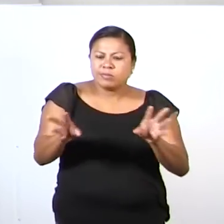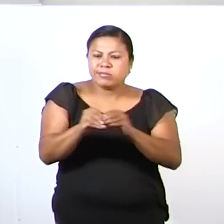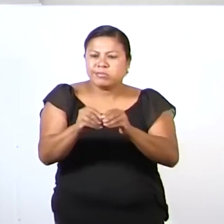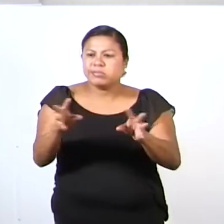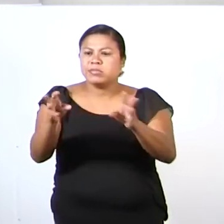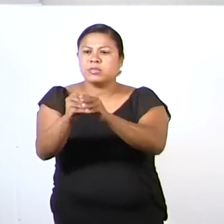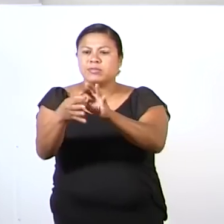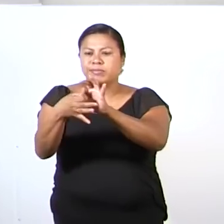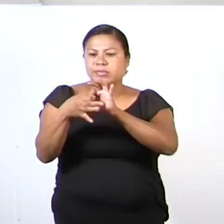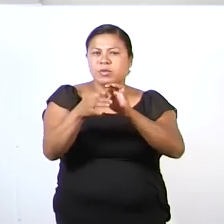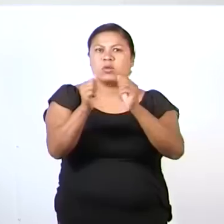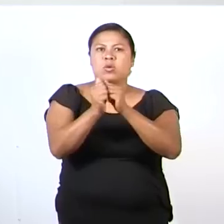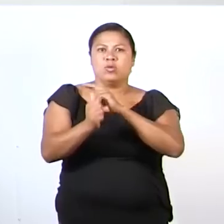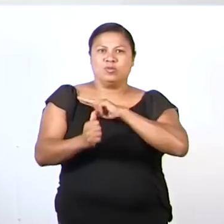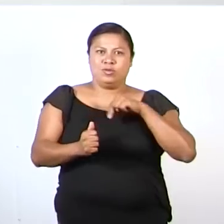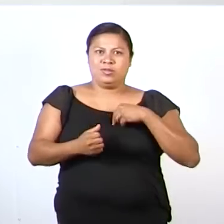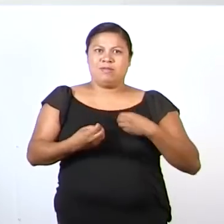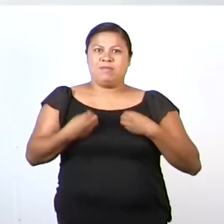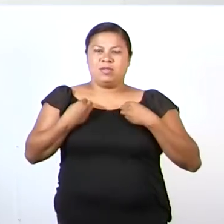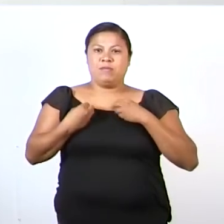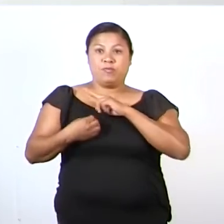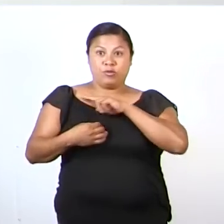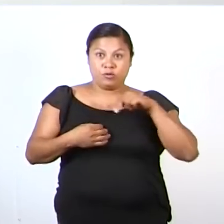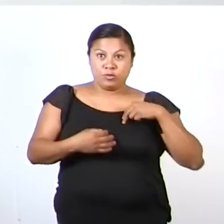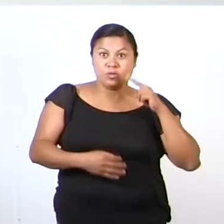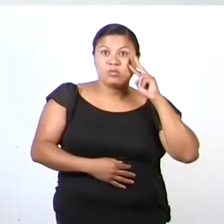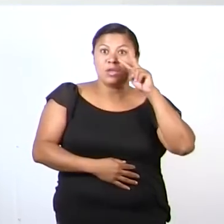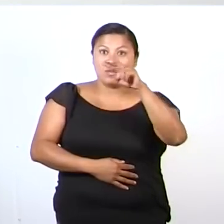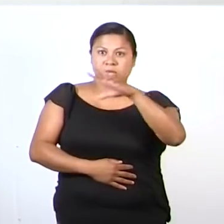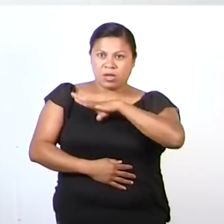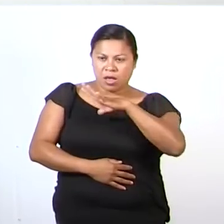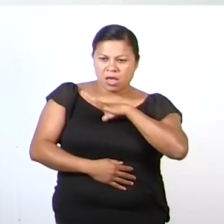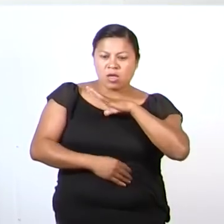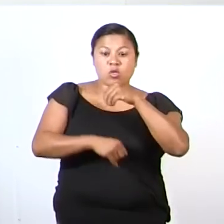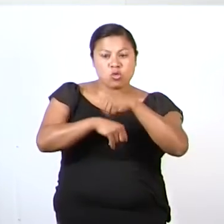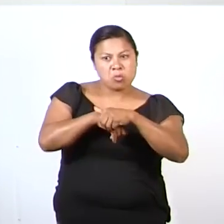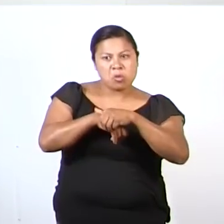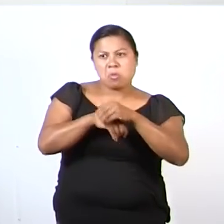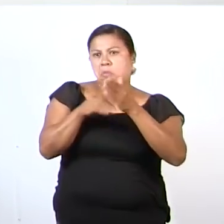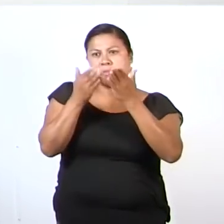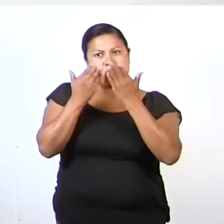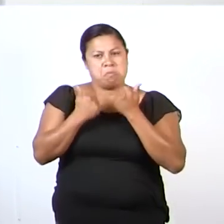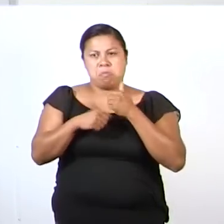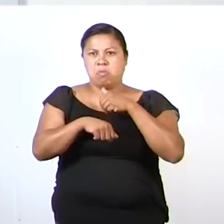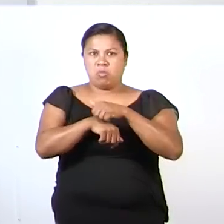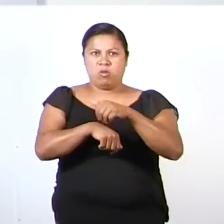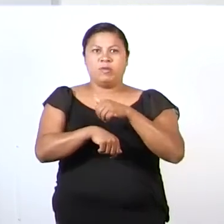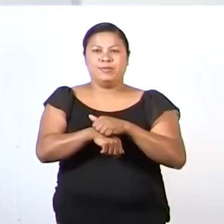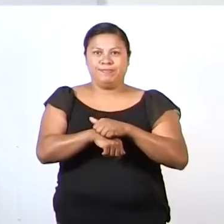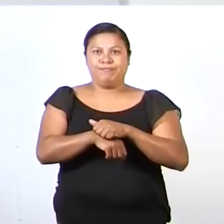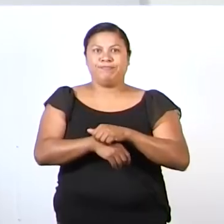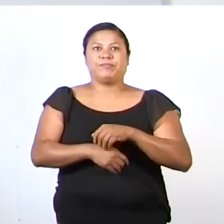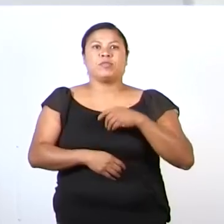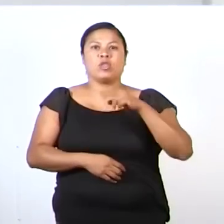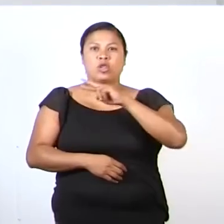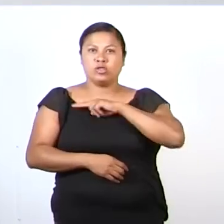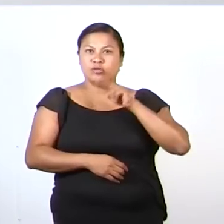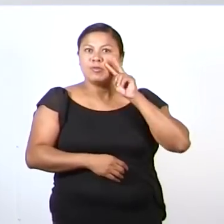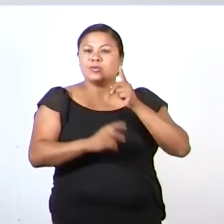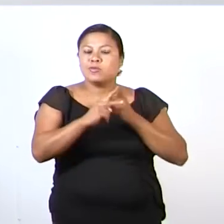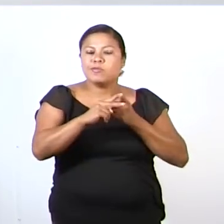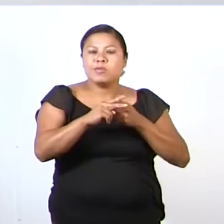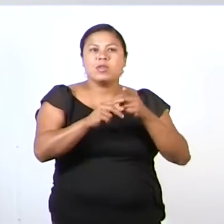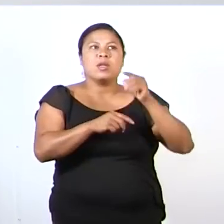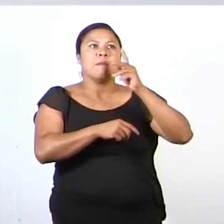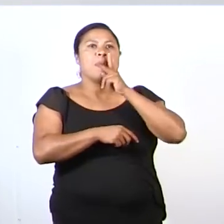vida diaria. Veamos si hay números o no hay números. Vamos a contar las letras.